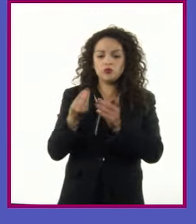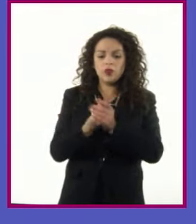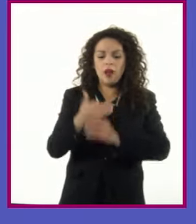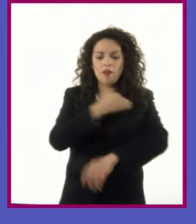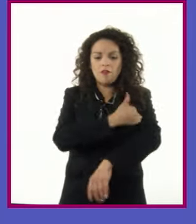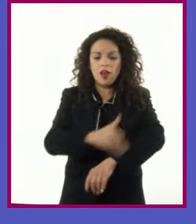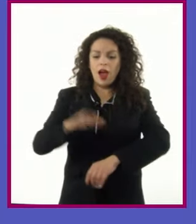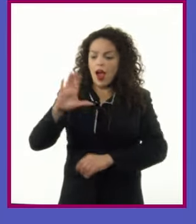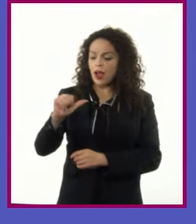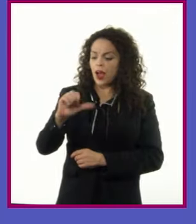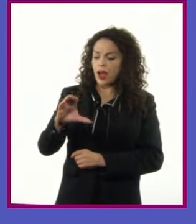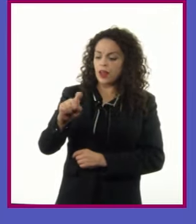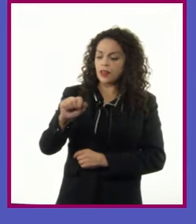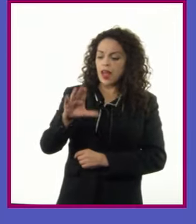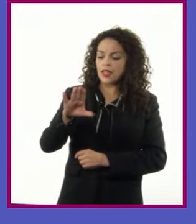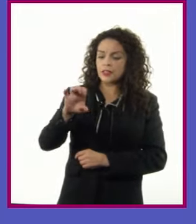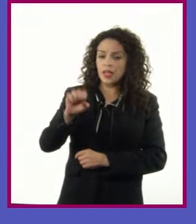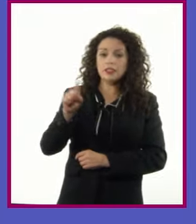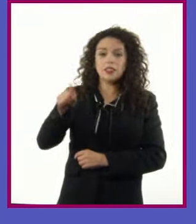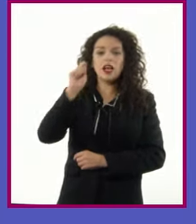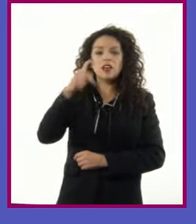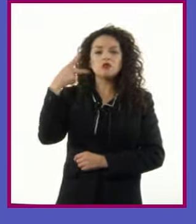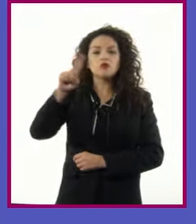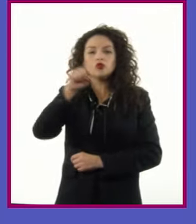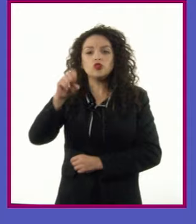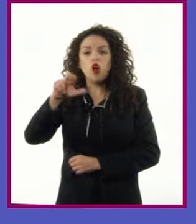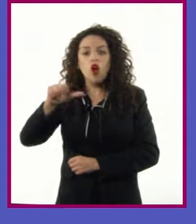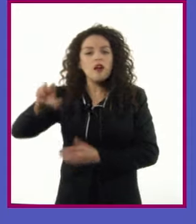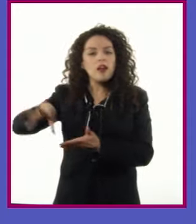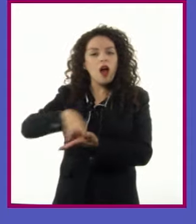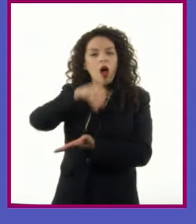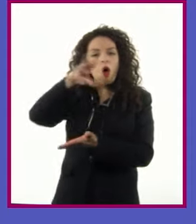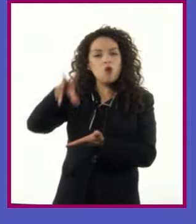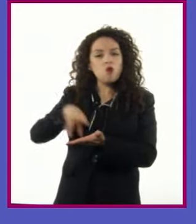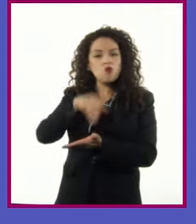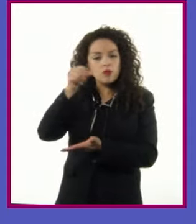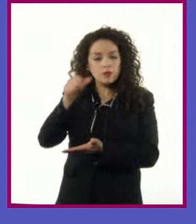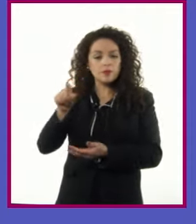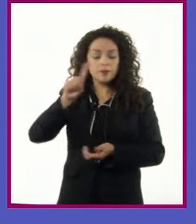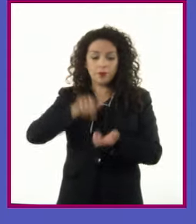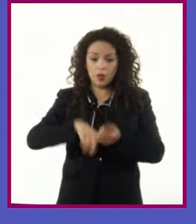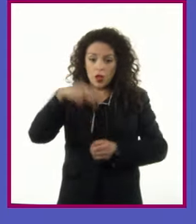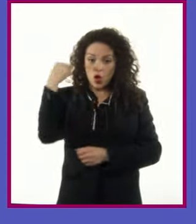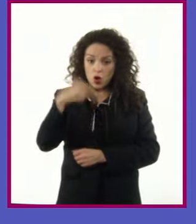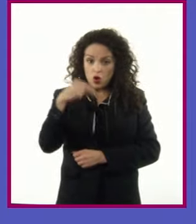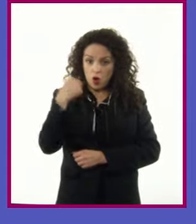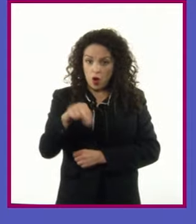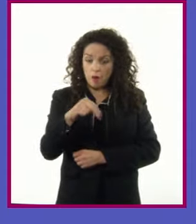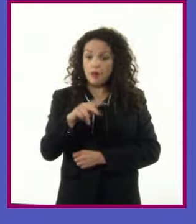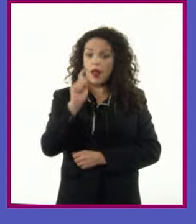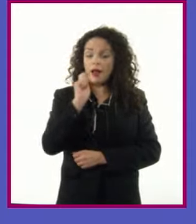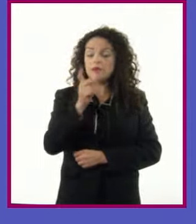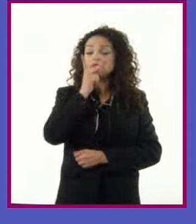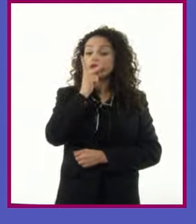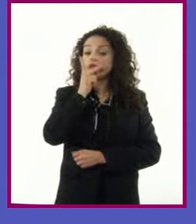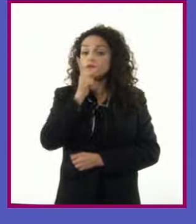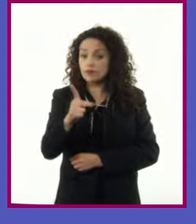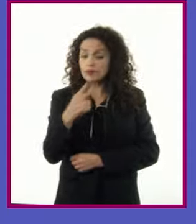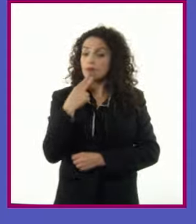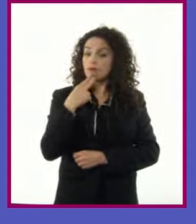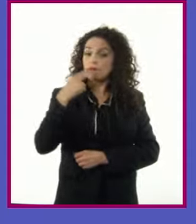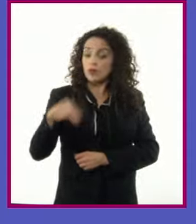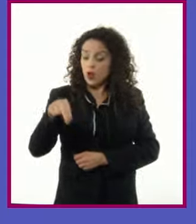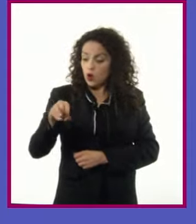de zonas áridas El nopal, cuyo nombre viene de la palabra náhuatl, nopayi No solo fue